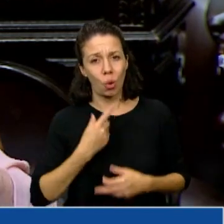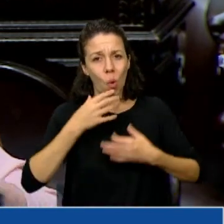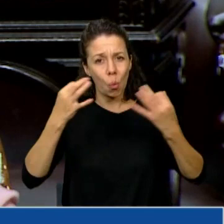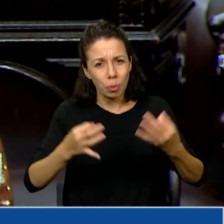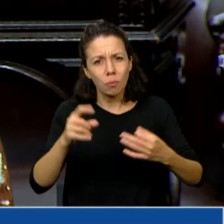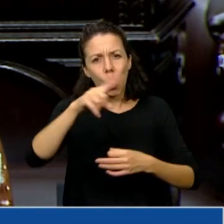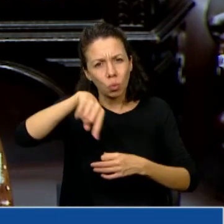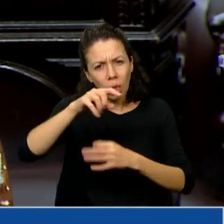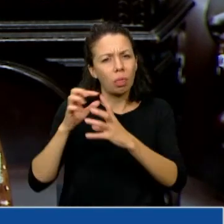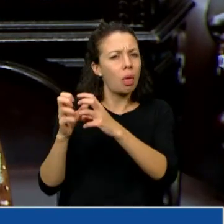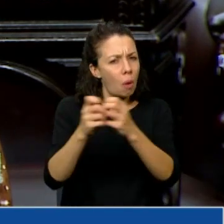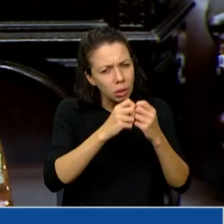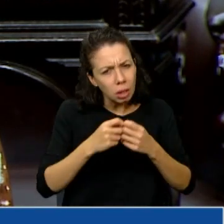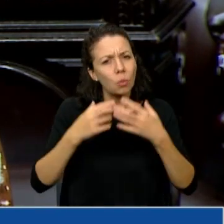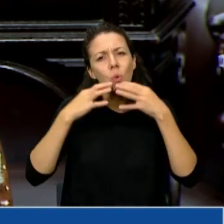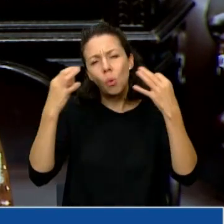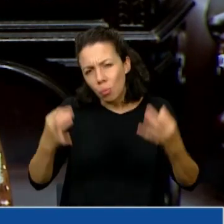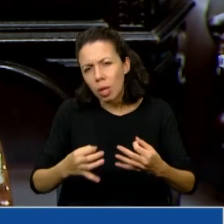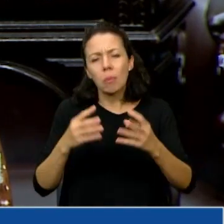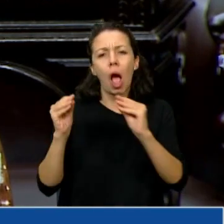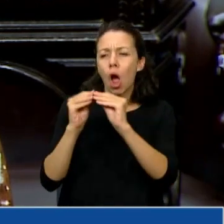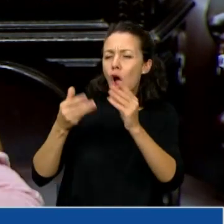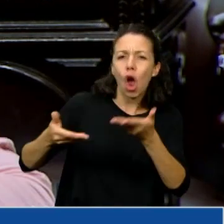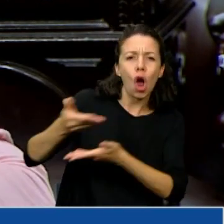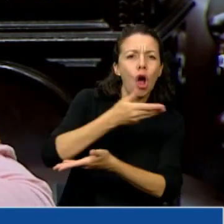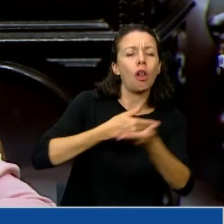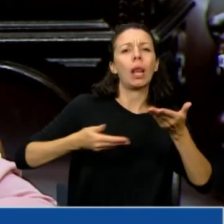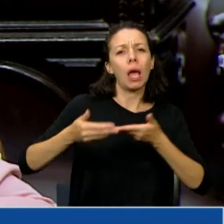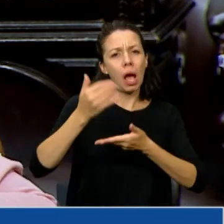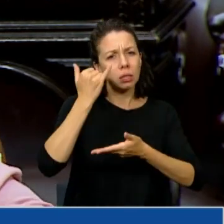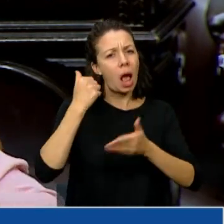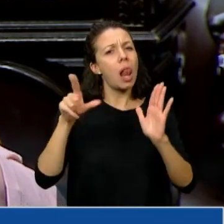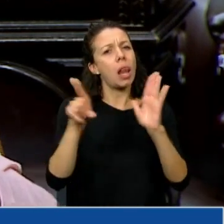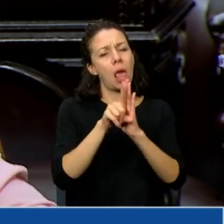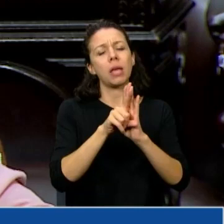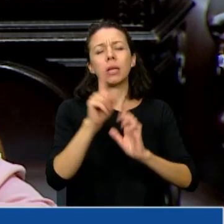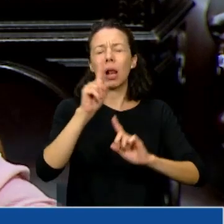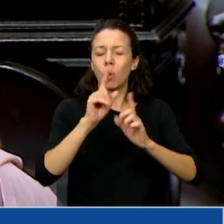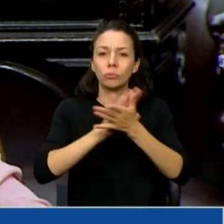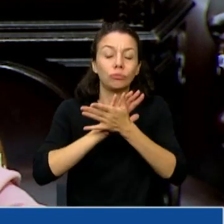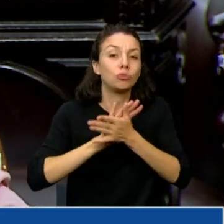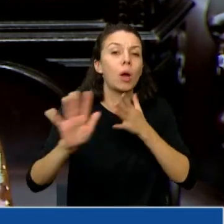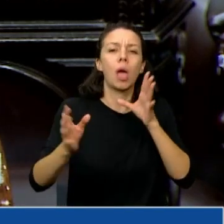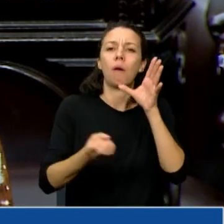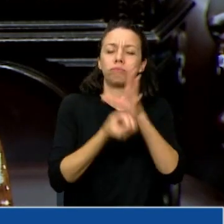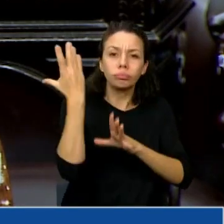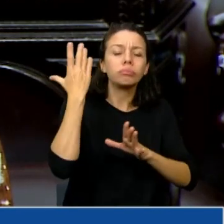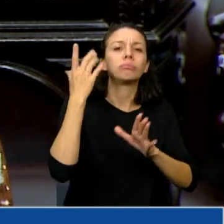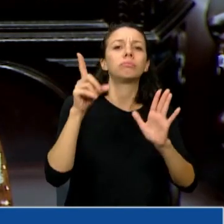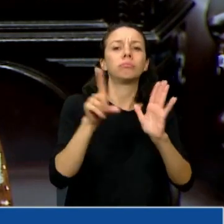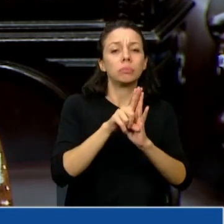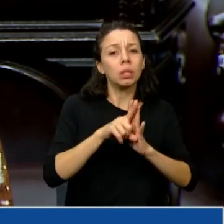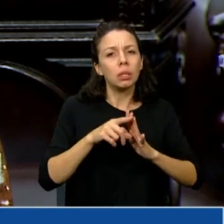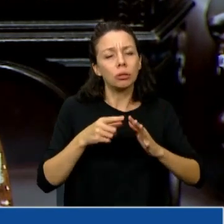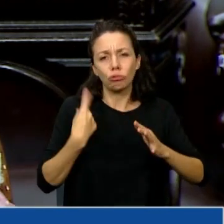momento como colegas parlamentarios la aprobación de leyes que han sido fundantes y las cumplimos. Y la verdad que es